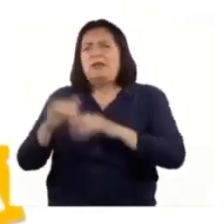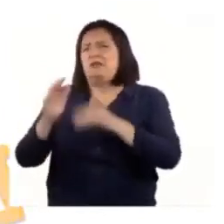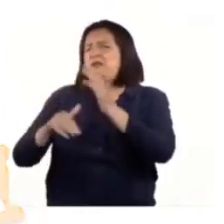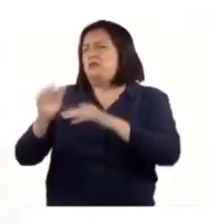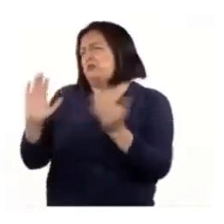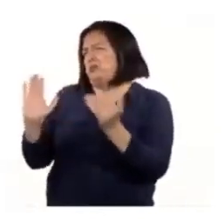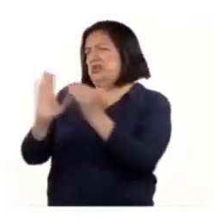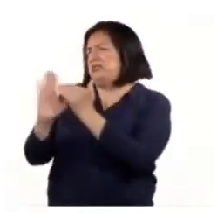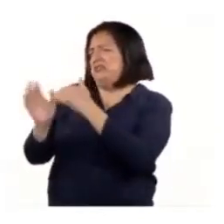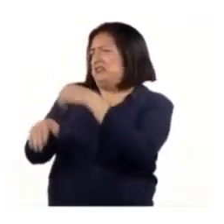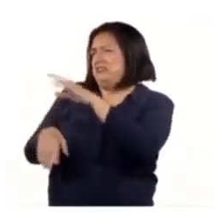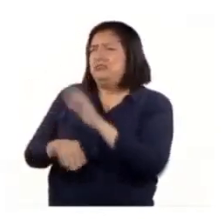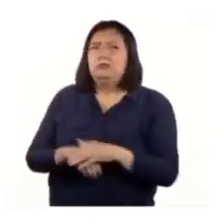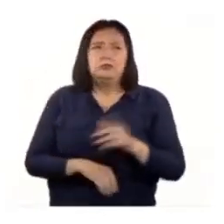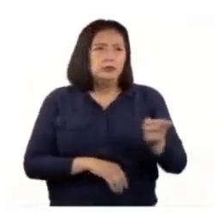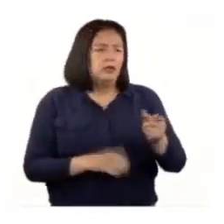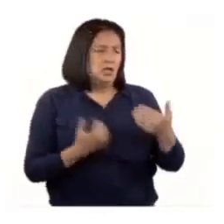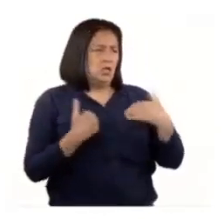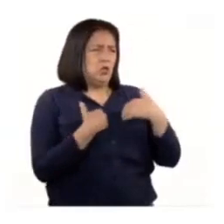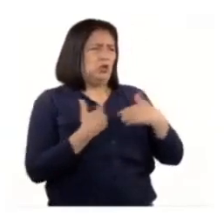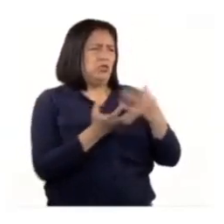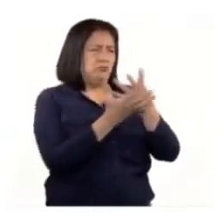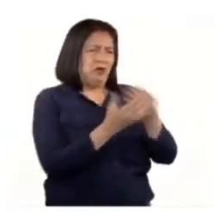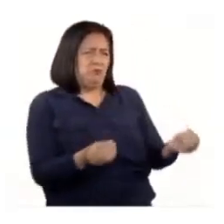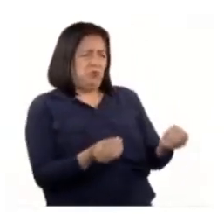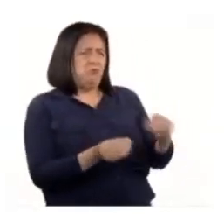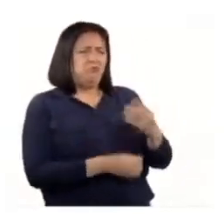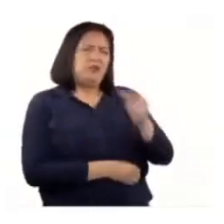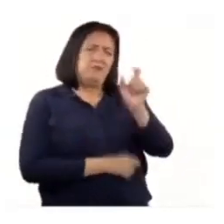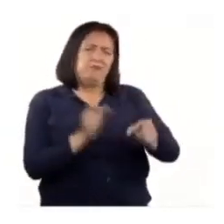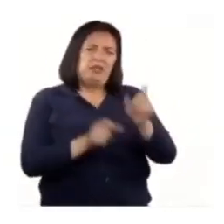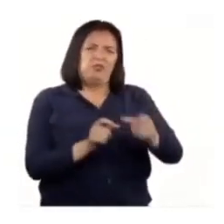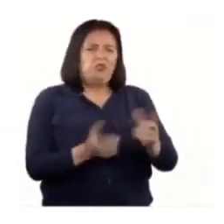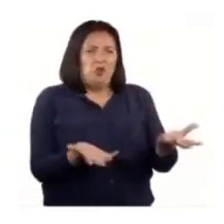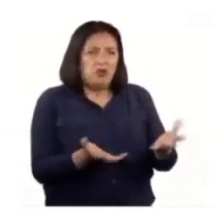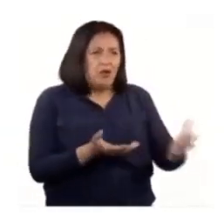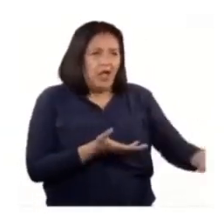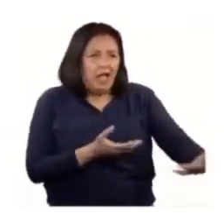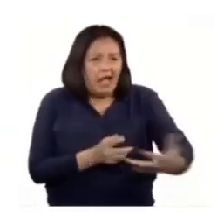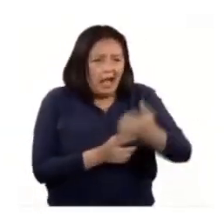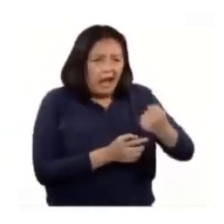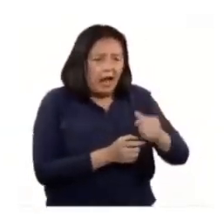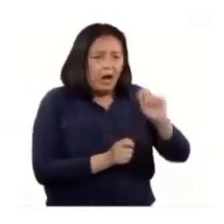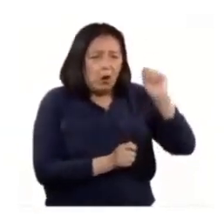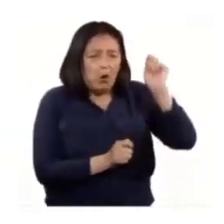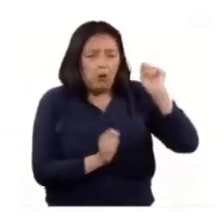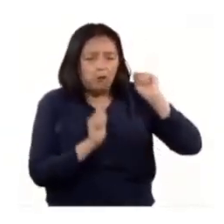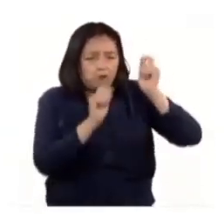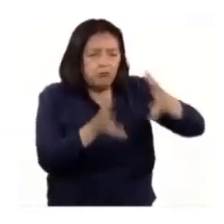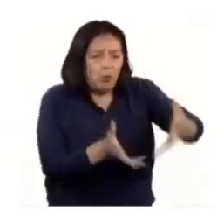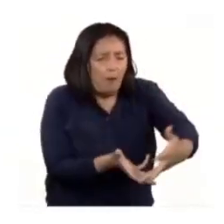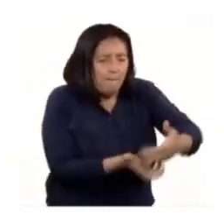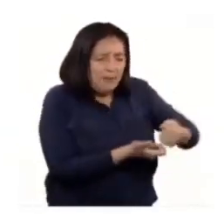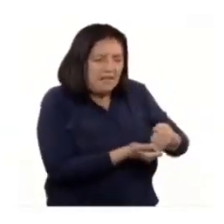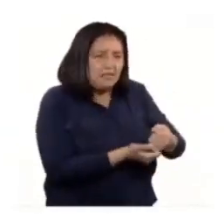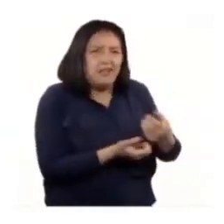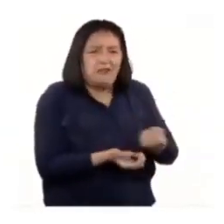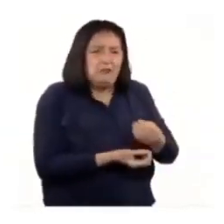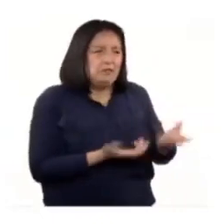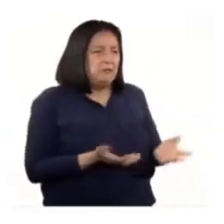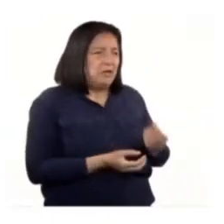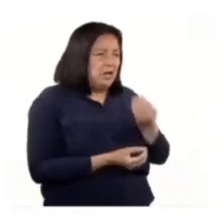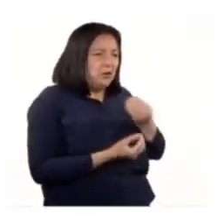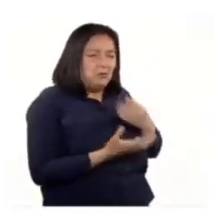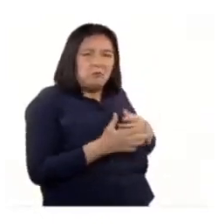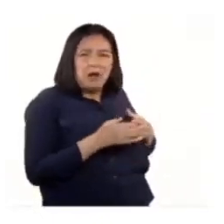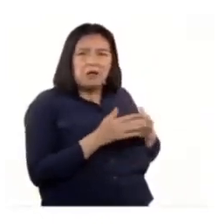carreteras. Los animales se extinguen porque la gente los caza o pescan sin respetar, para quedarse con su carne o con